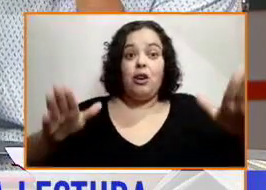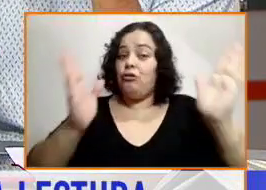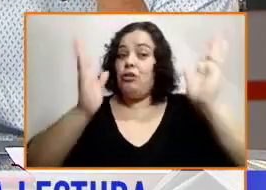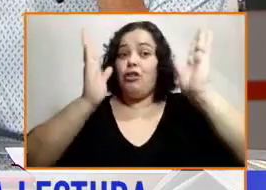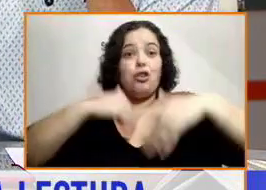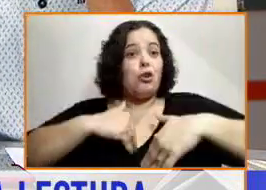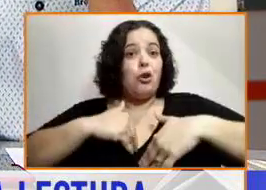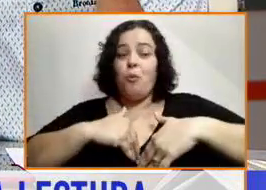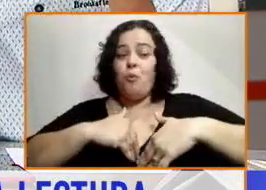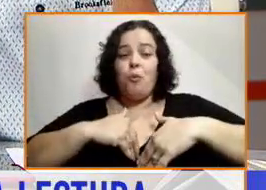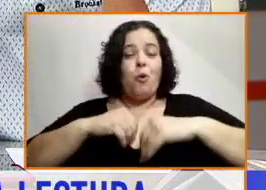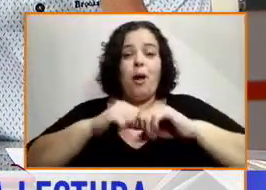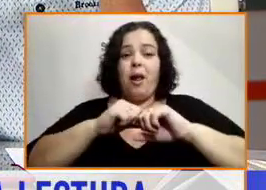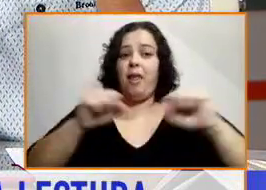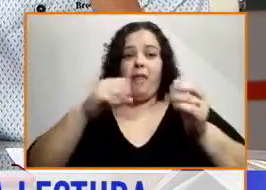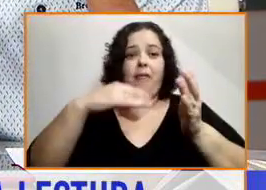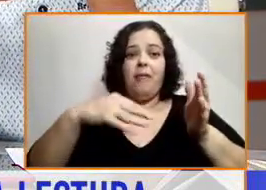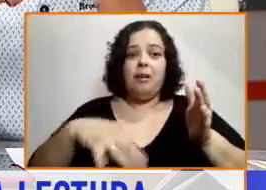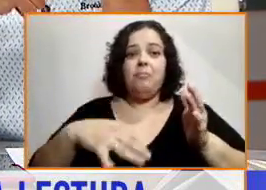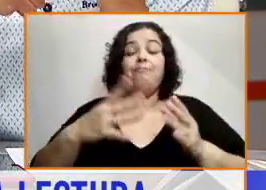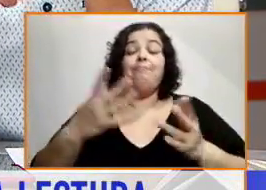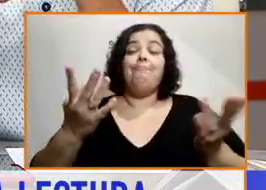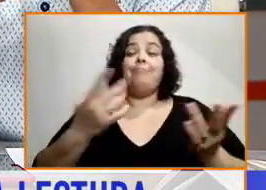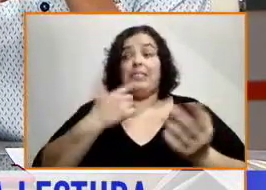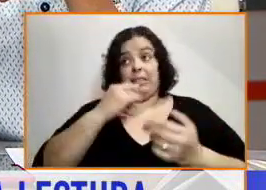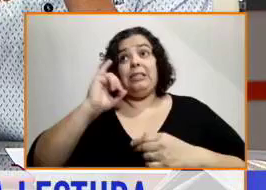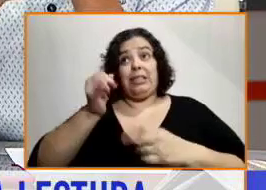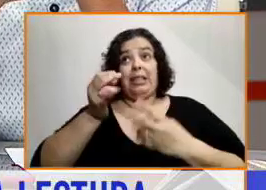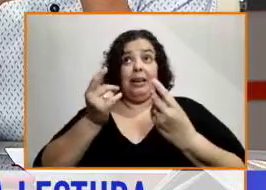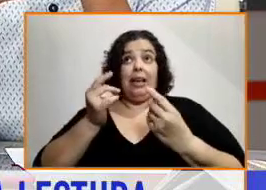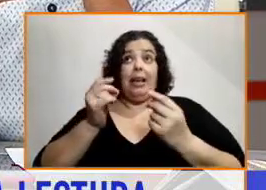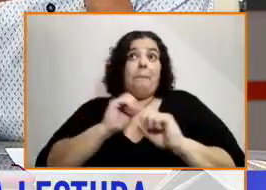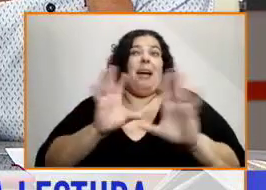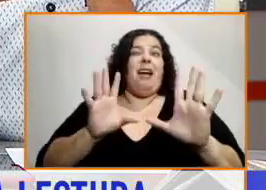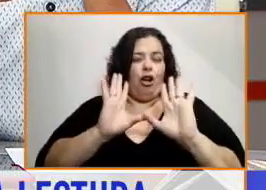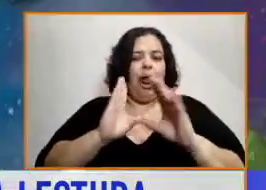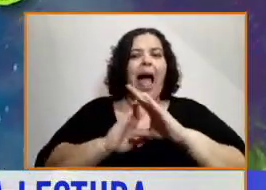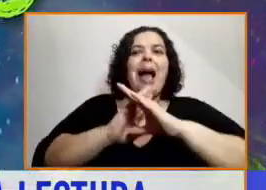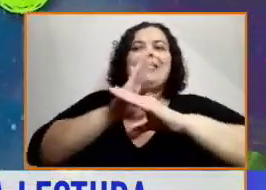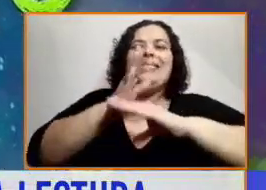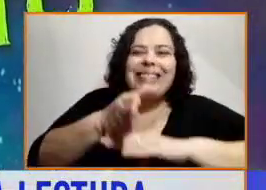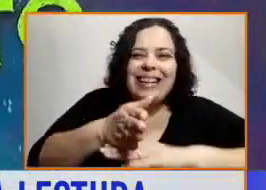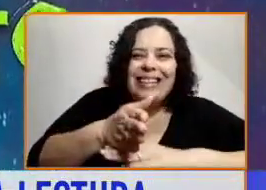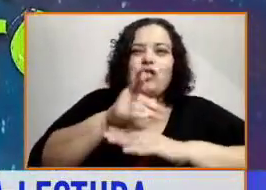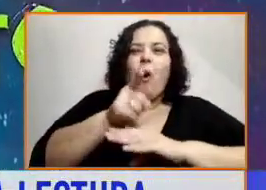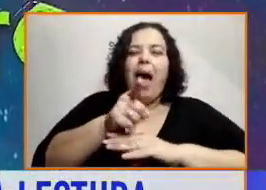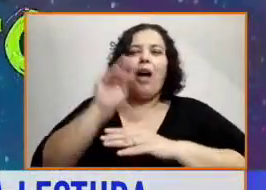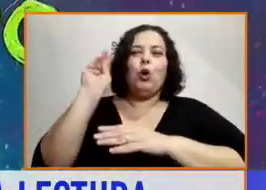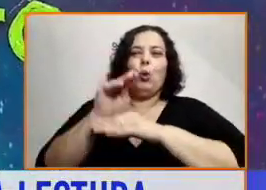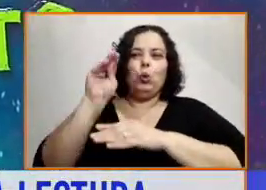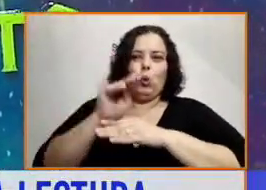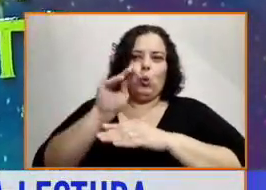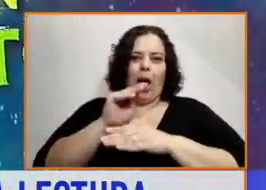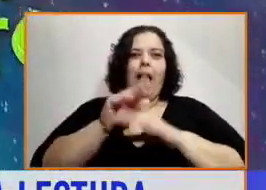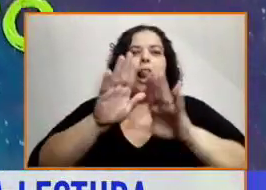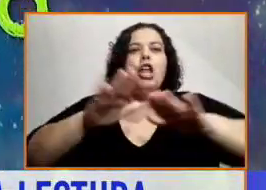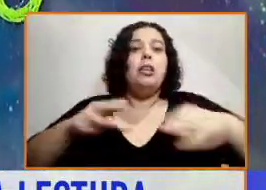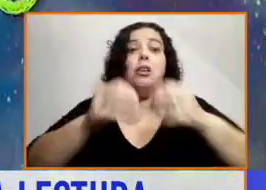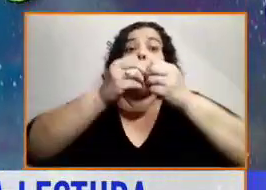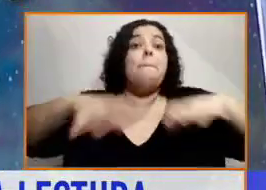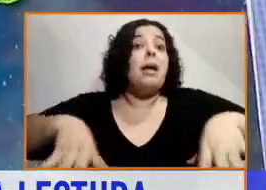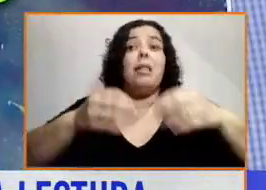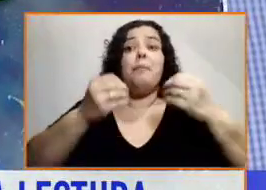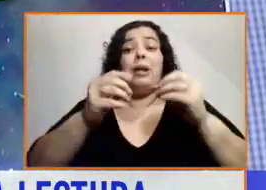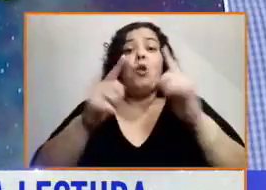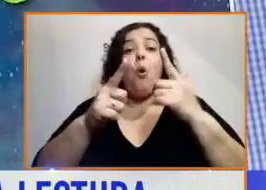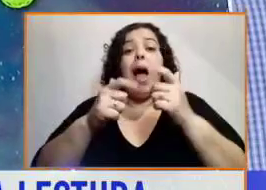Acceso a la cultura, más que a la literatura. Sí, sí. O sea, todo lo que eventualmente se puede perder en la medida que no haya un acompañamiento muy fuerte